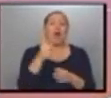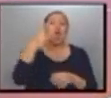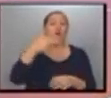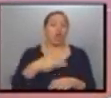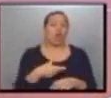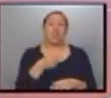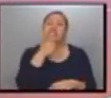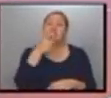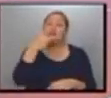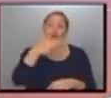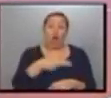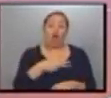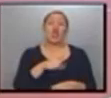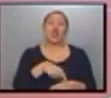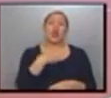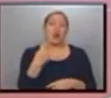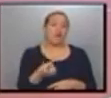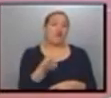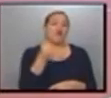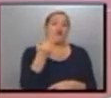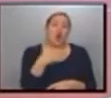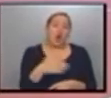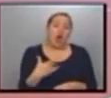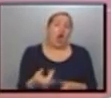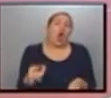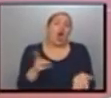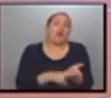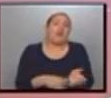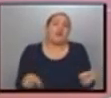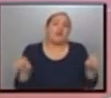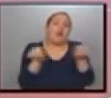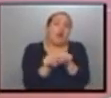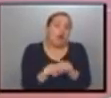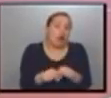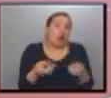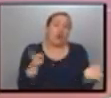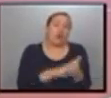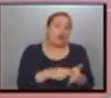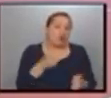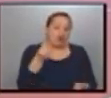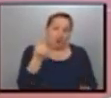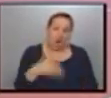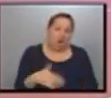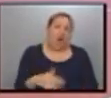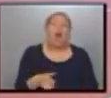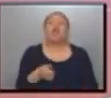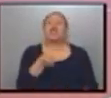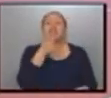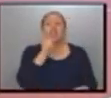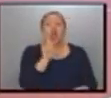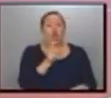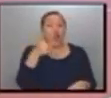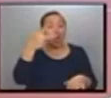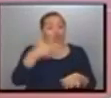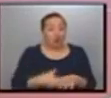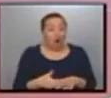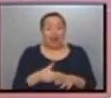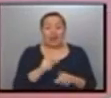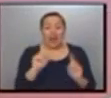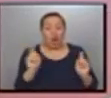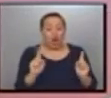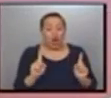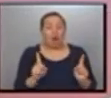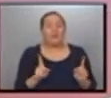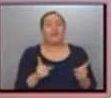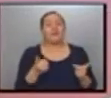caso de que te corten el servicio, después es muy caro, además, para que te lo restablezcan. Y si no te lo cortan, el recargo que hay